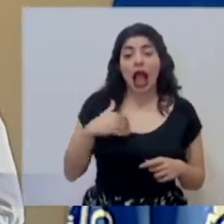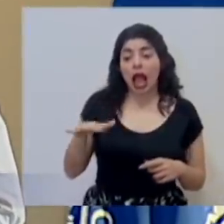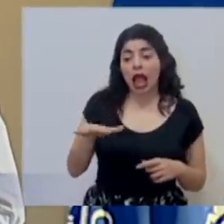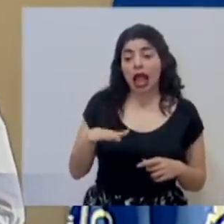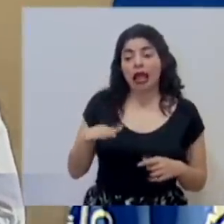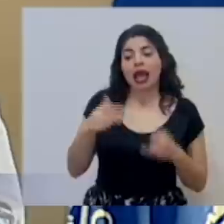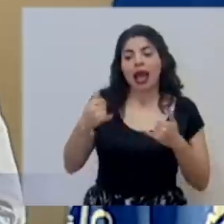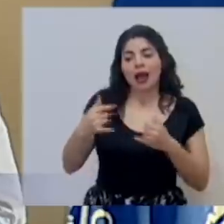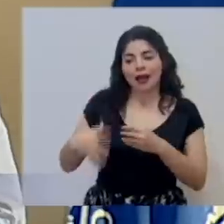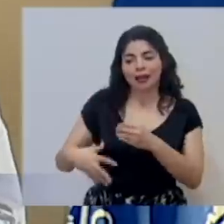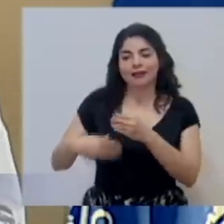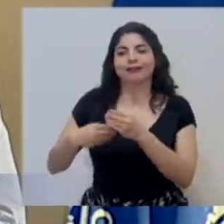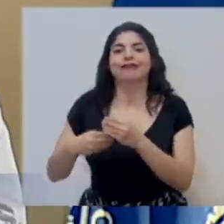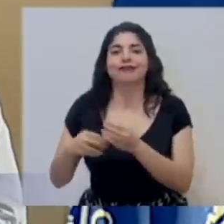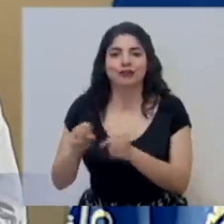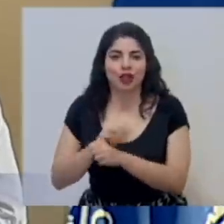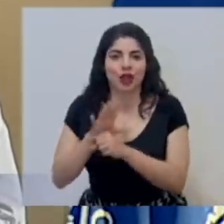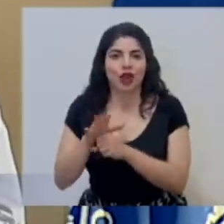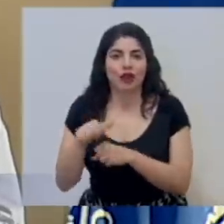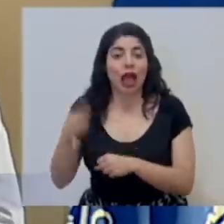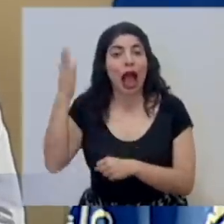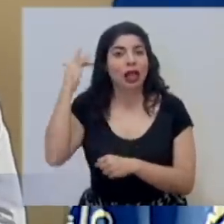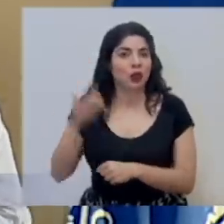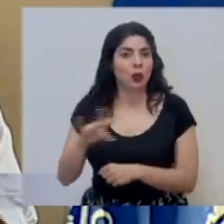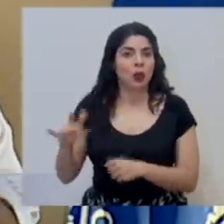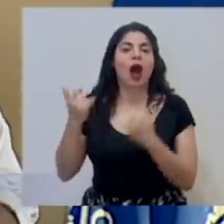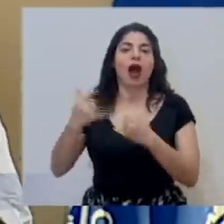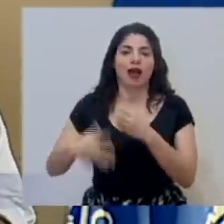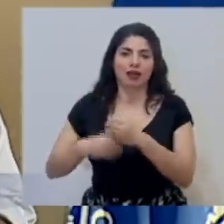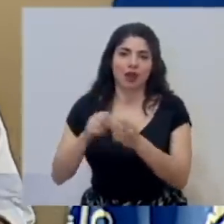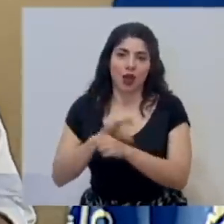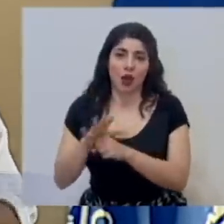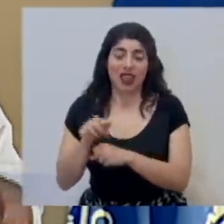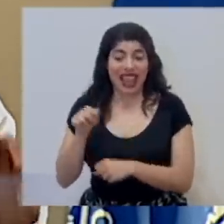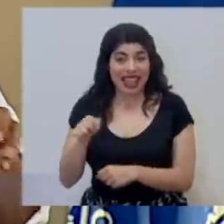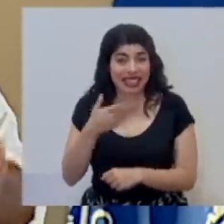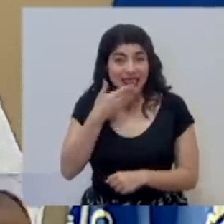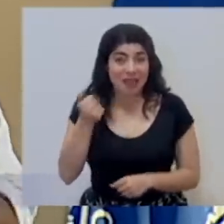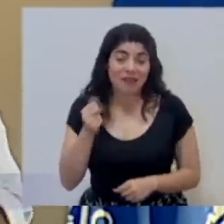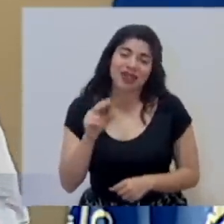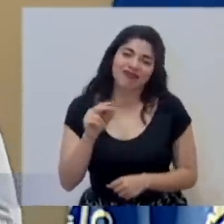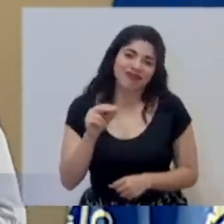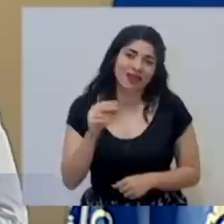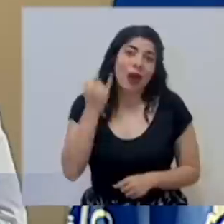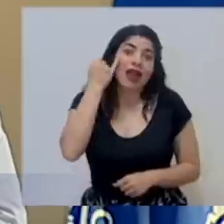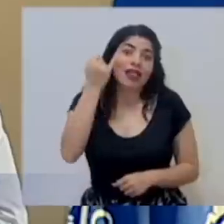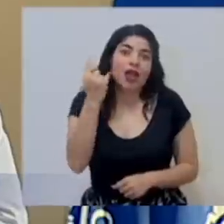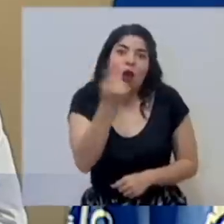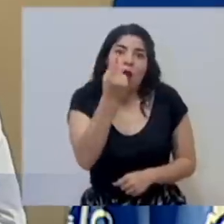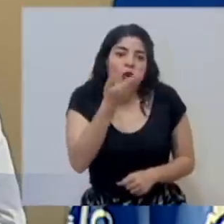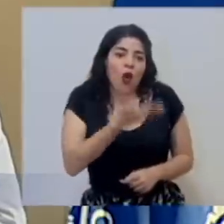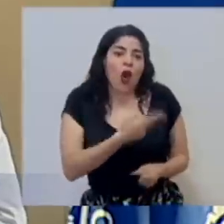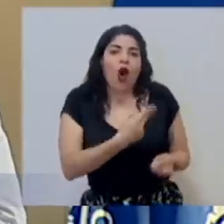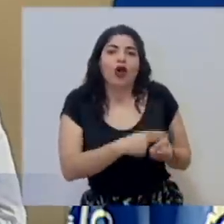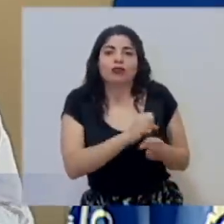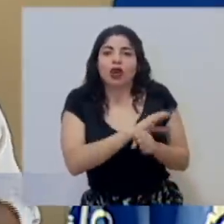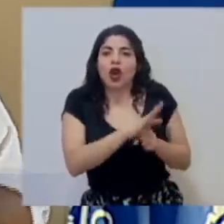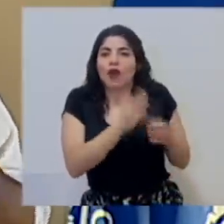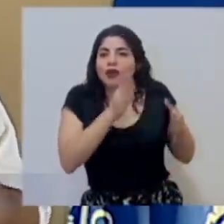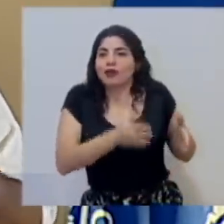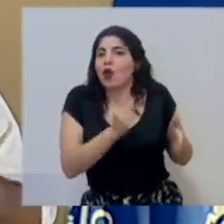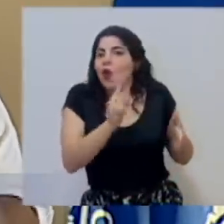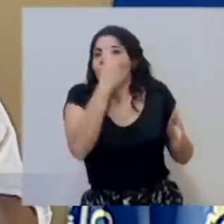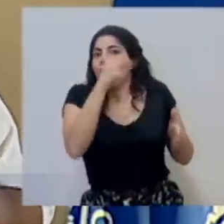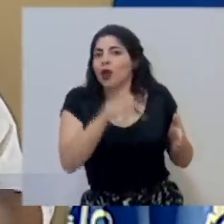para el manejo de pacientes COVID. No es lo ideal, lo ideal hubiera sido que solamente el SEACO hubiera sido necesario.